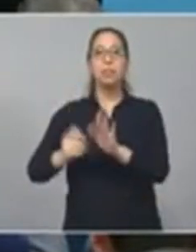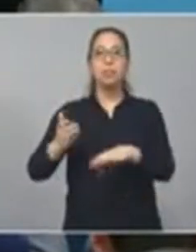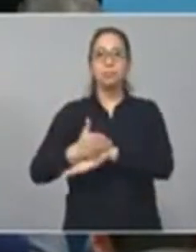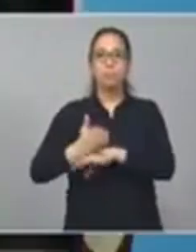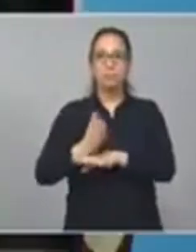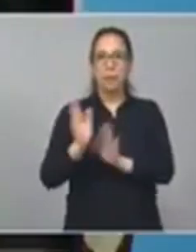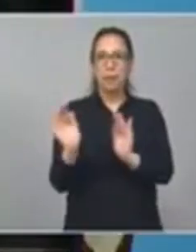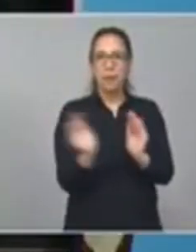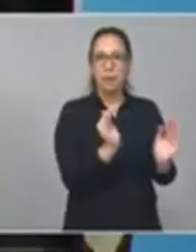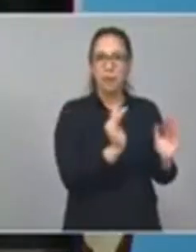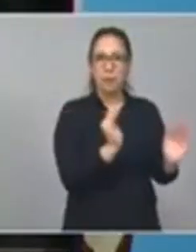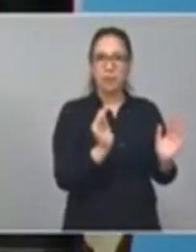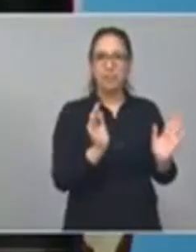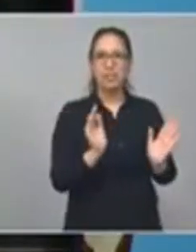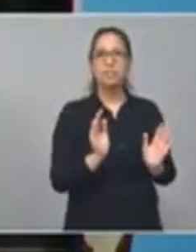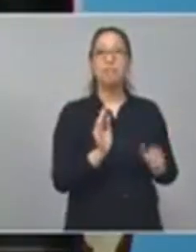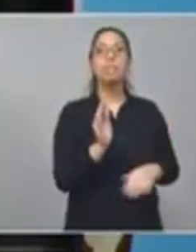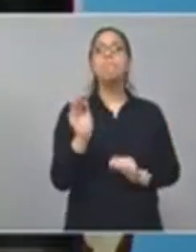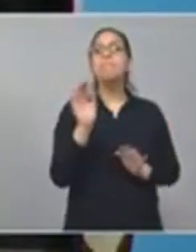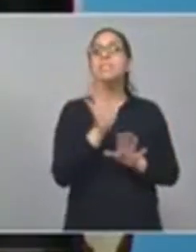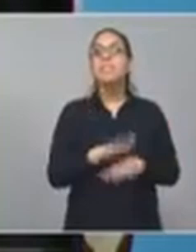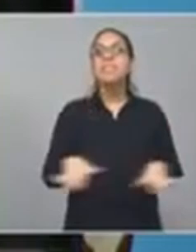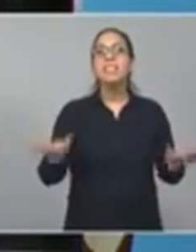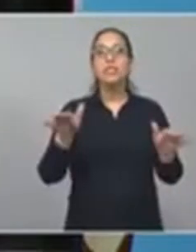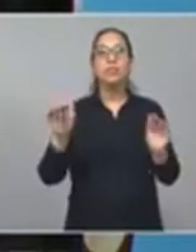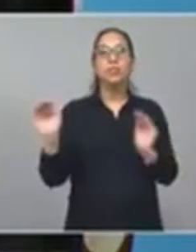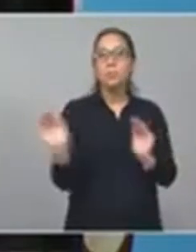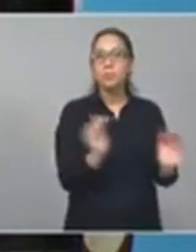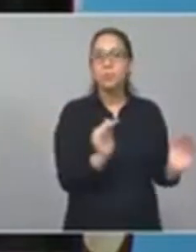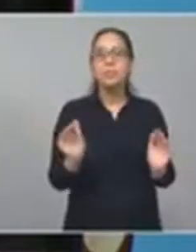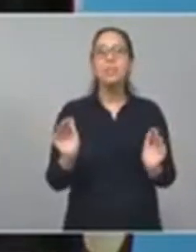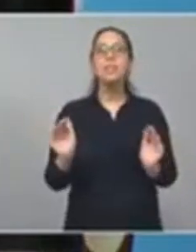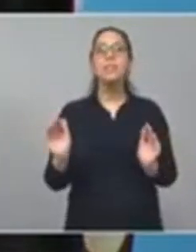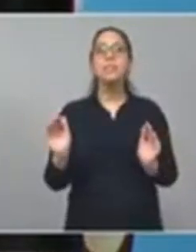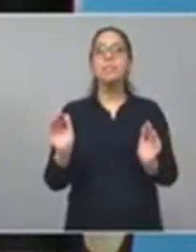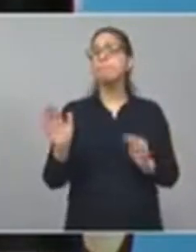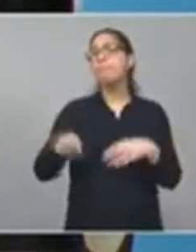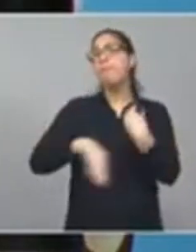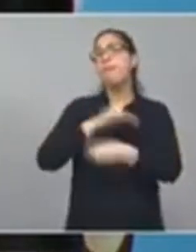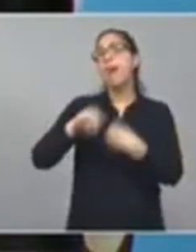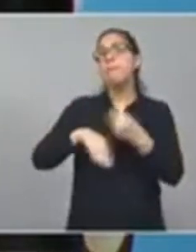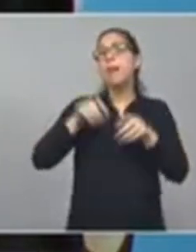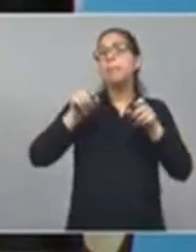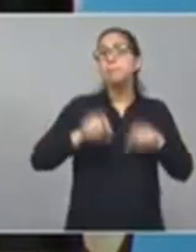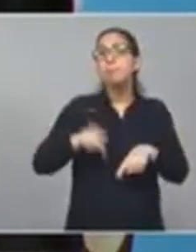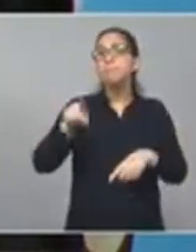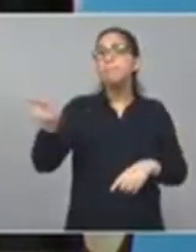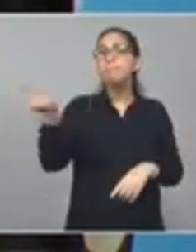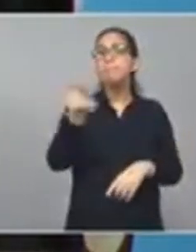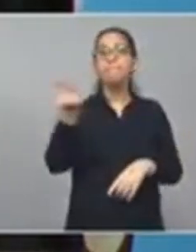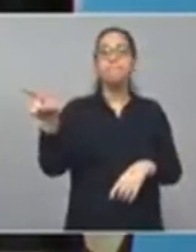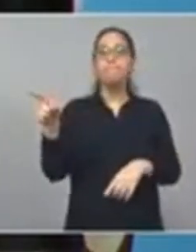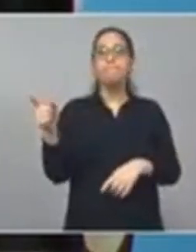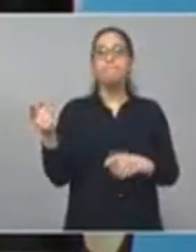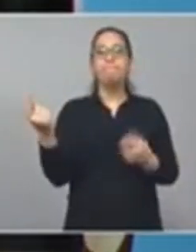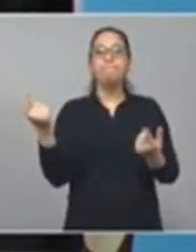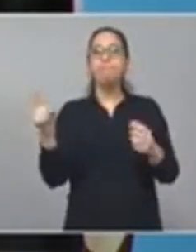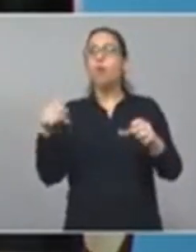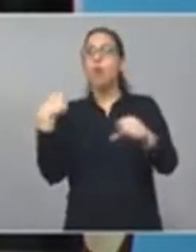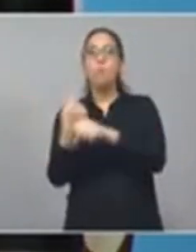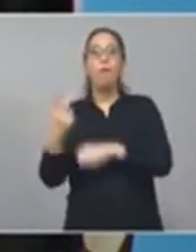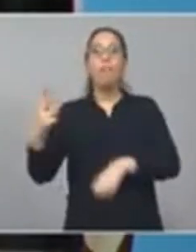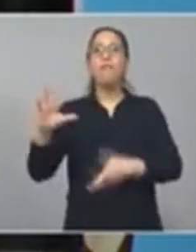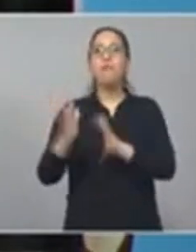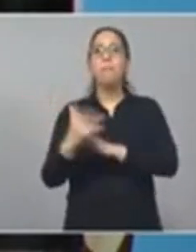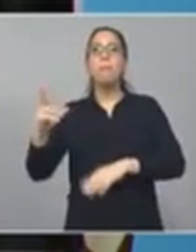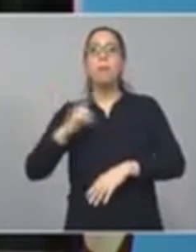niños y niñas que su familia no tienen, no pueden, por privado,